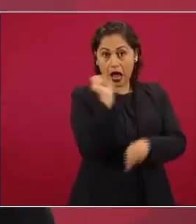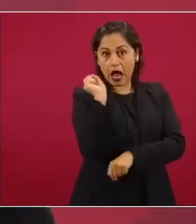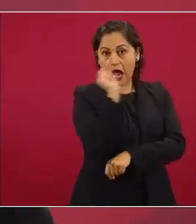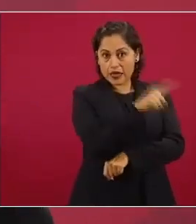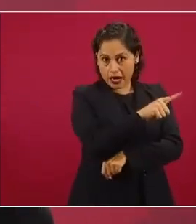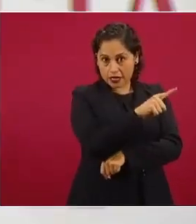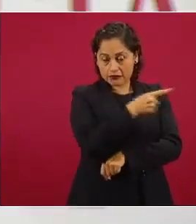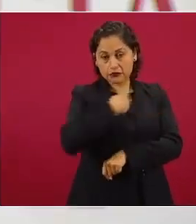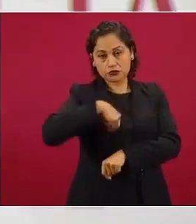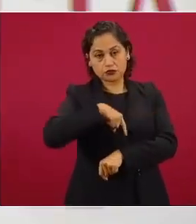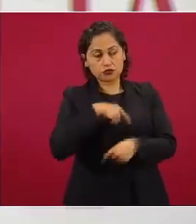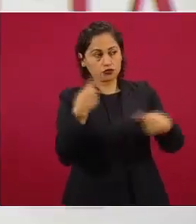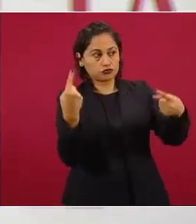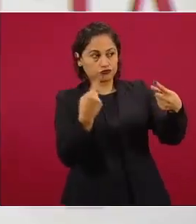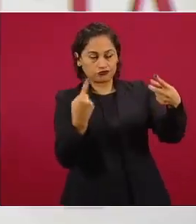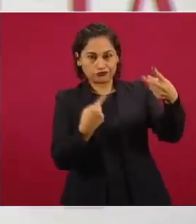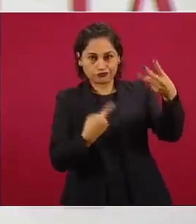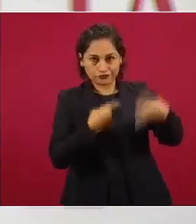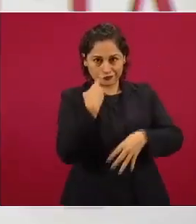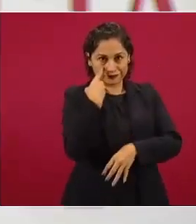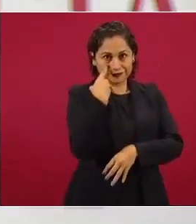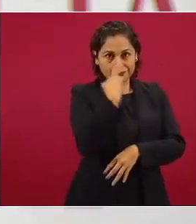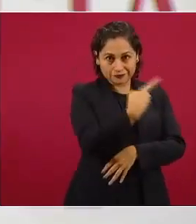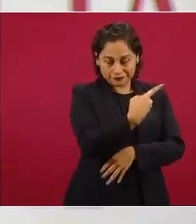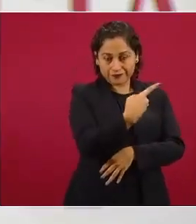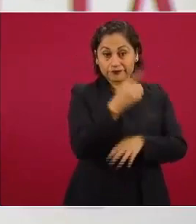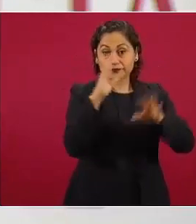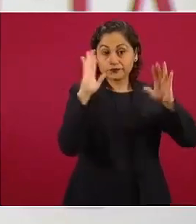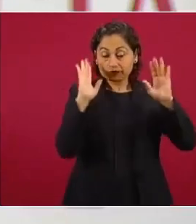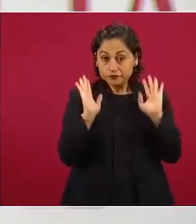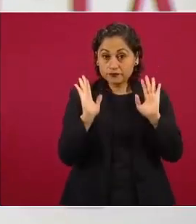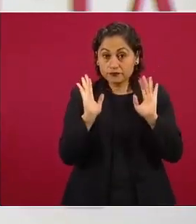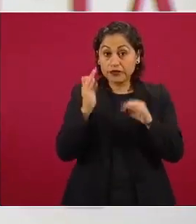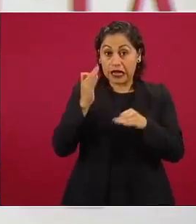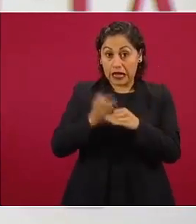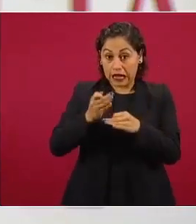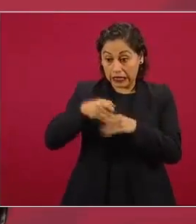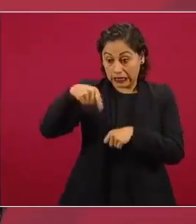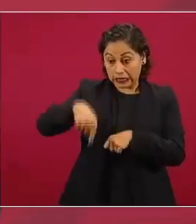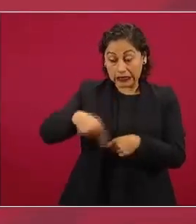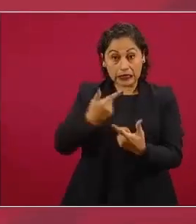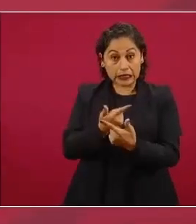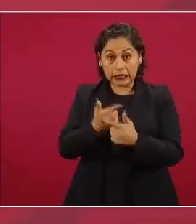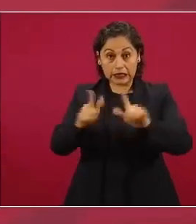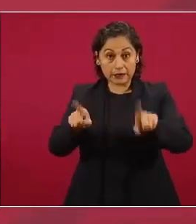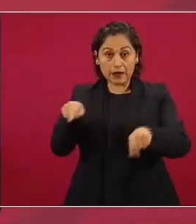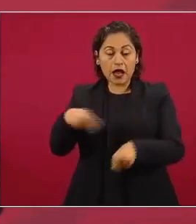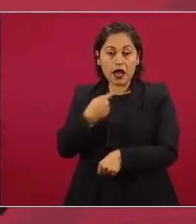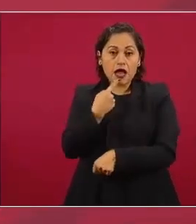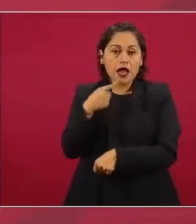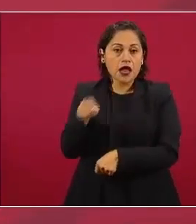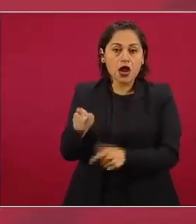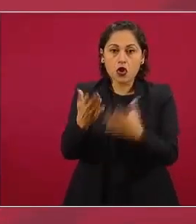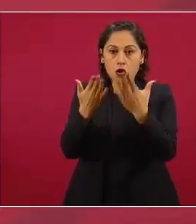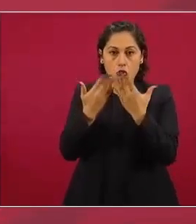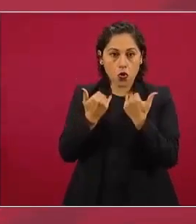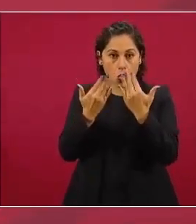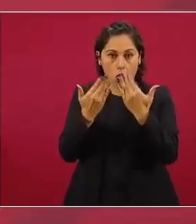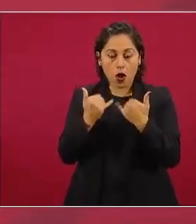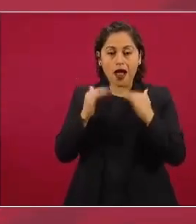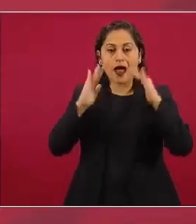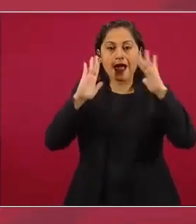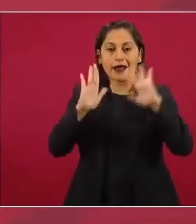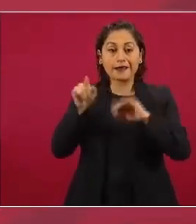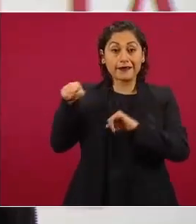dará a conocer los detalles no soy yo quien para darles a ustedes esa información la Fiscalía es autónoma tiene que definir la Fiscalía el